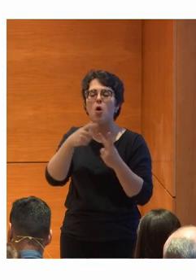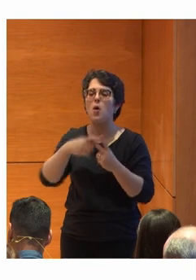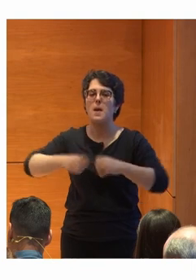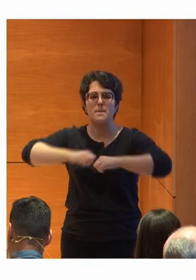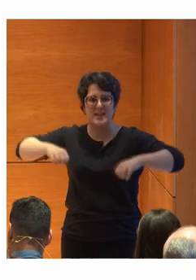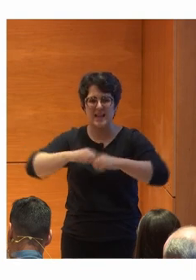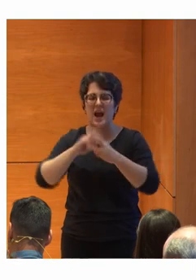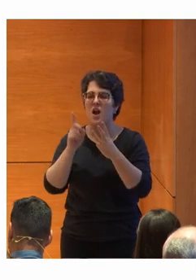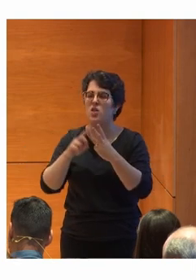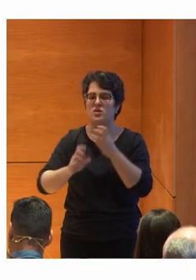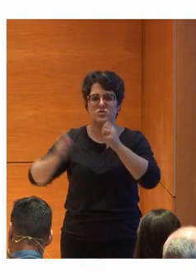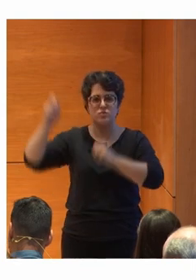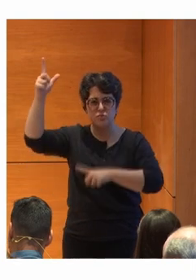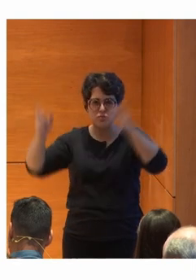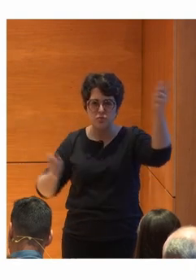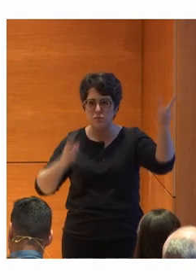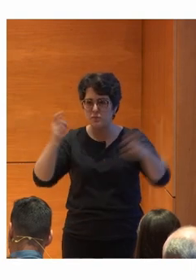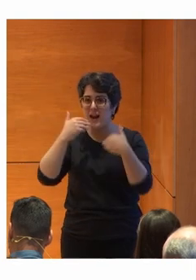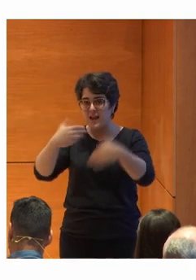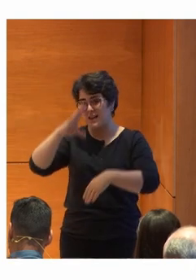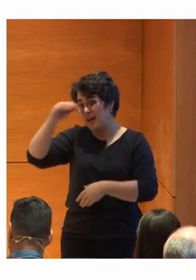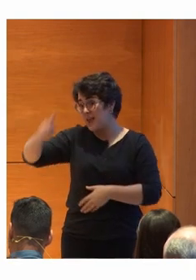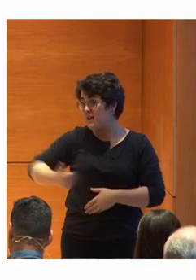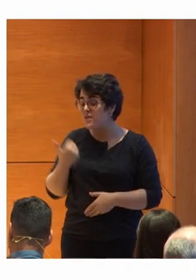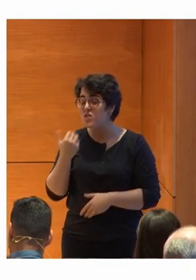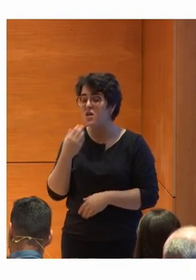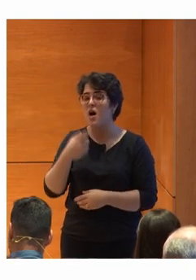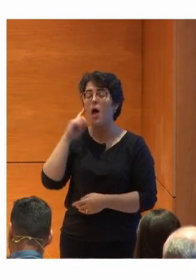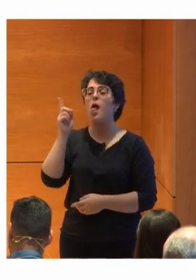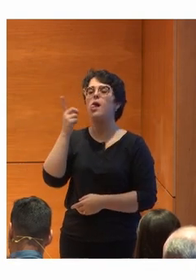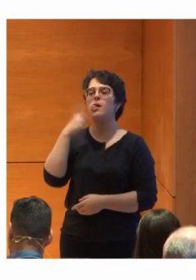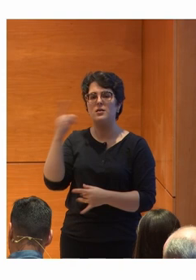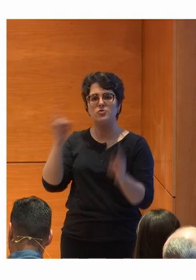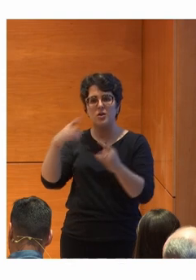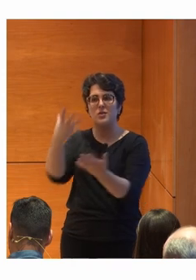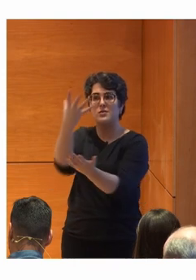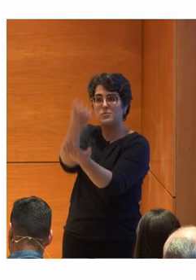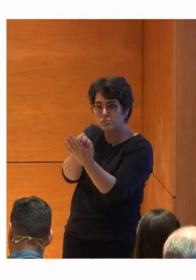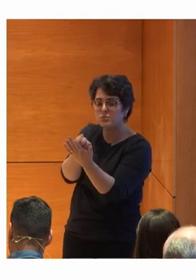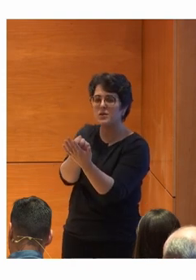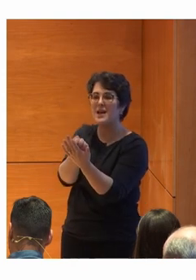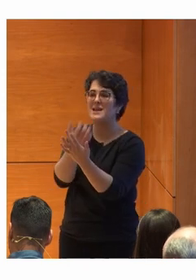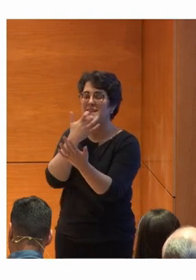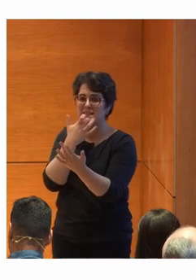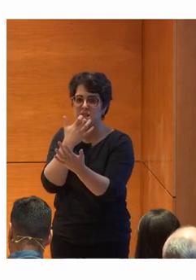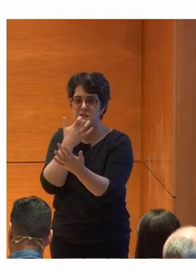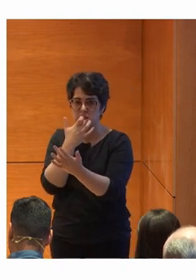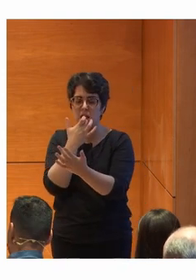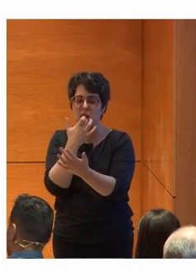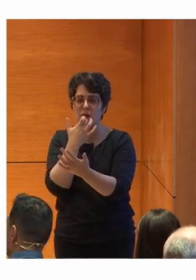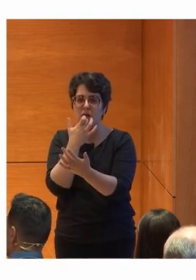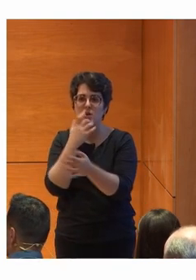petardos, fuegos artificiales. A través de la inteligencia artificial se reconoce ese sonido, con lo cual, cuando bien aparece